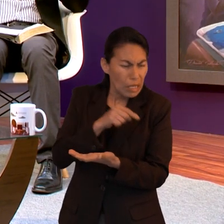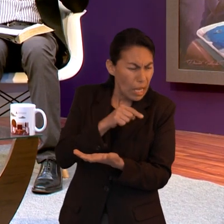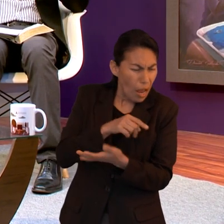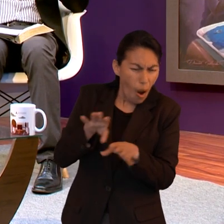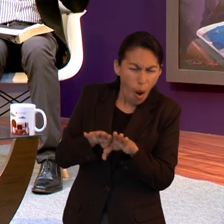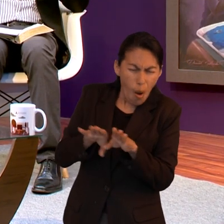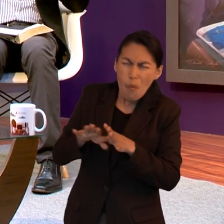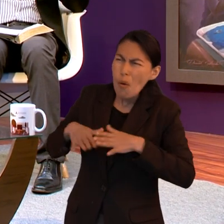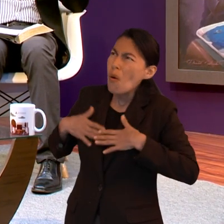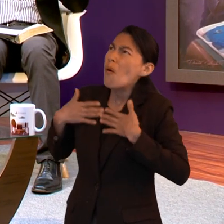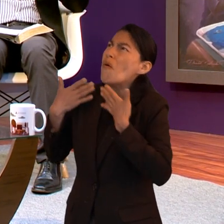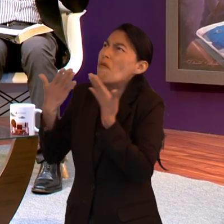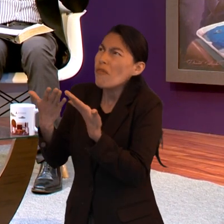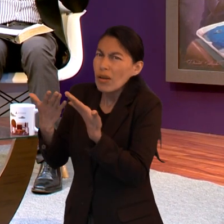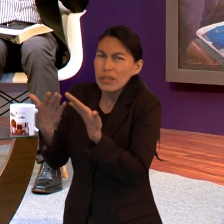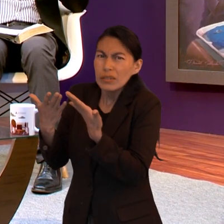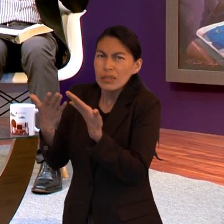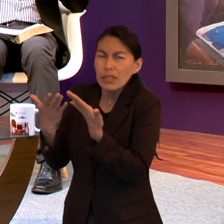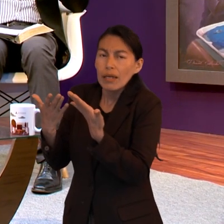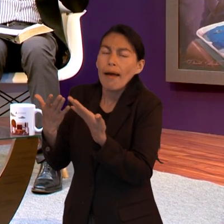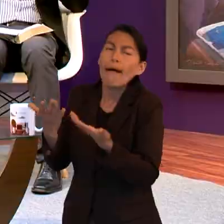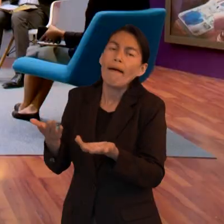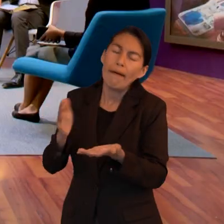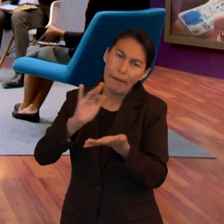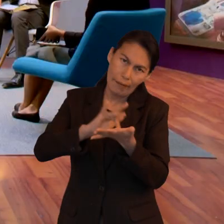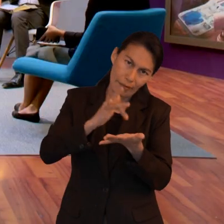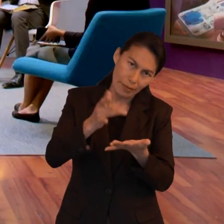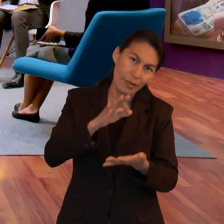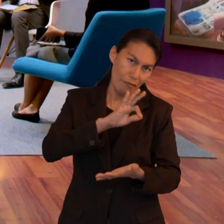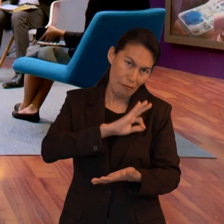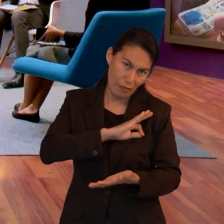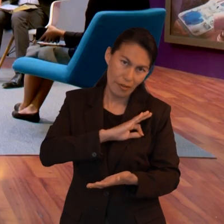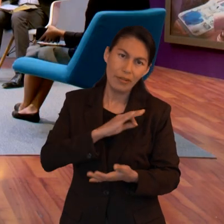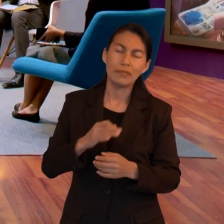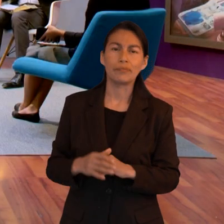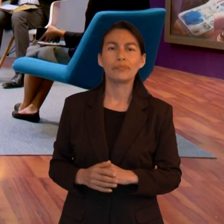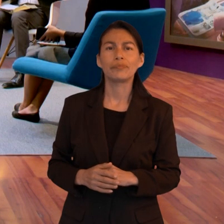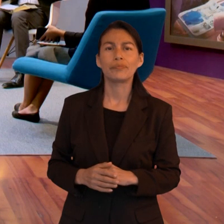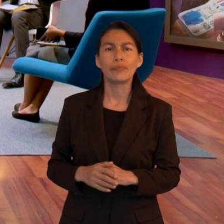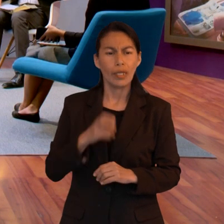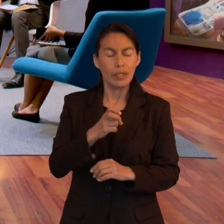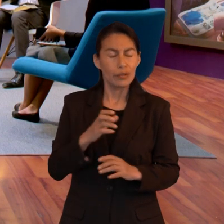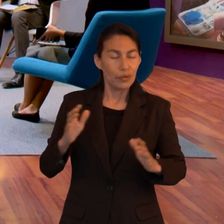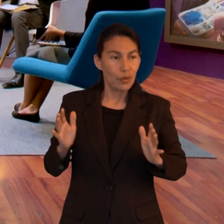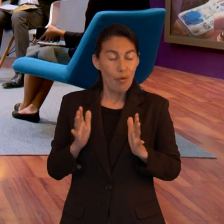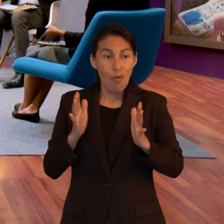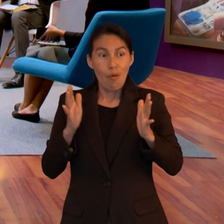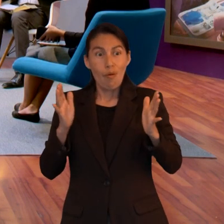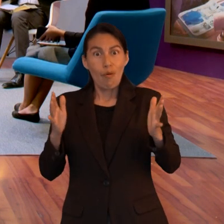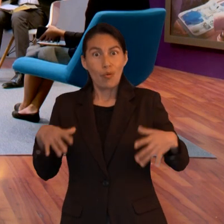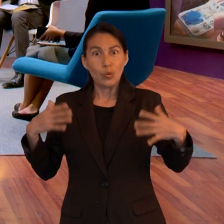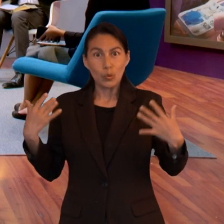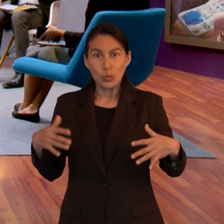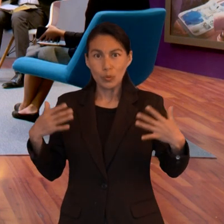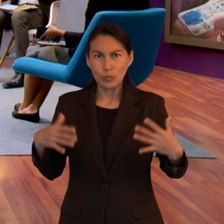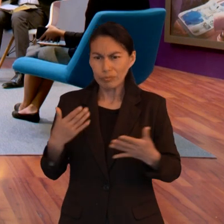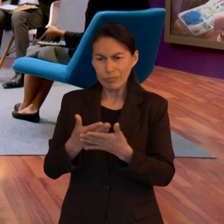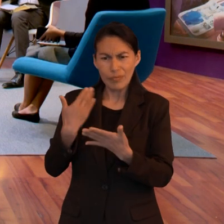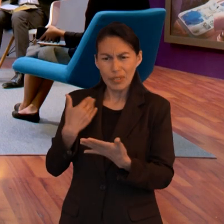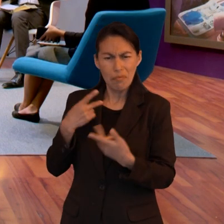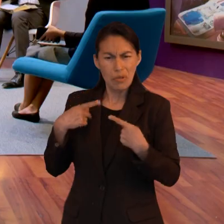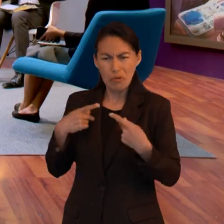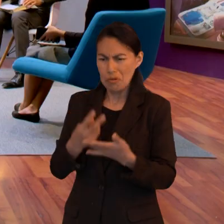llegó a a una conclusión este Abraham por fe, ¿no? Algo que